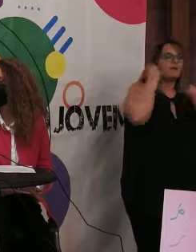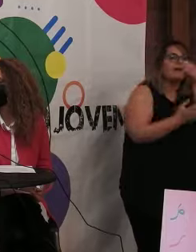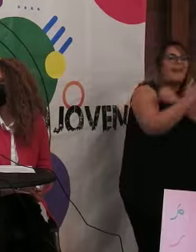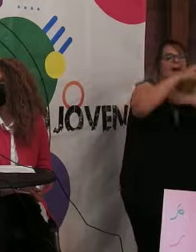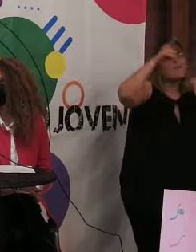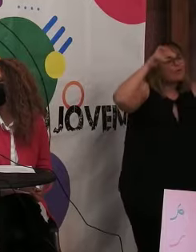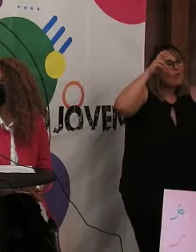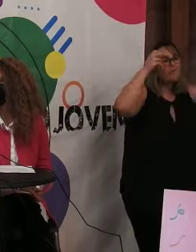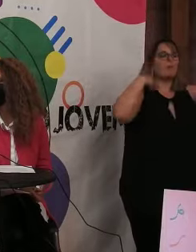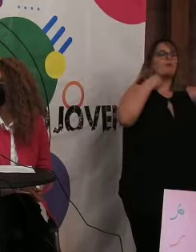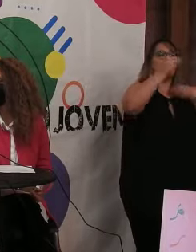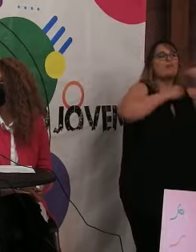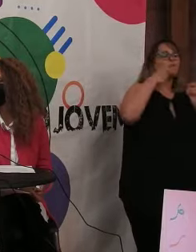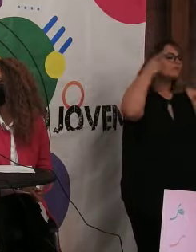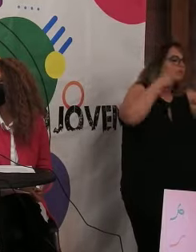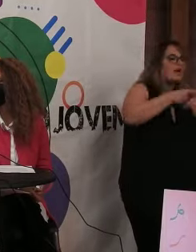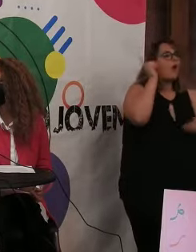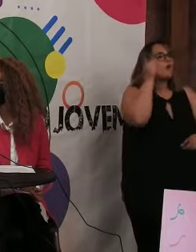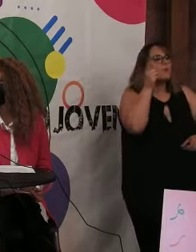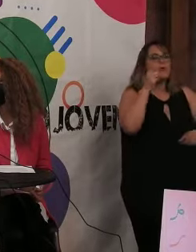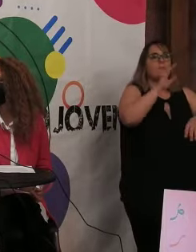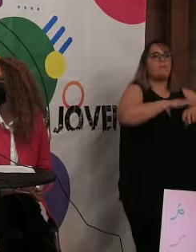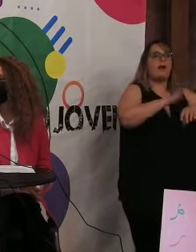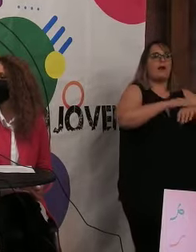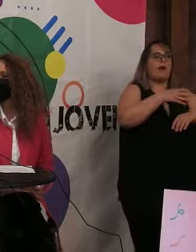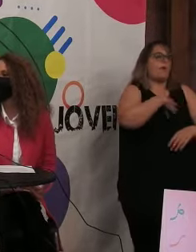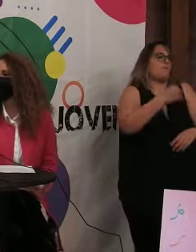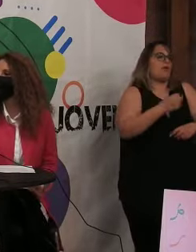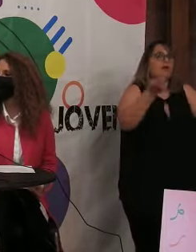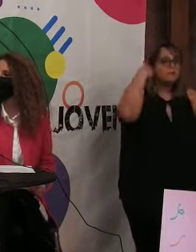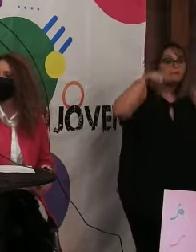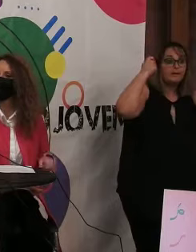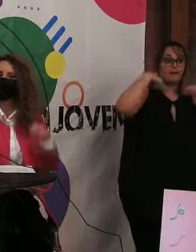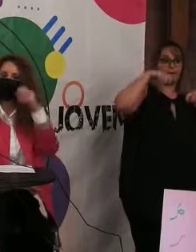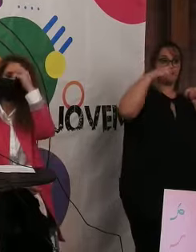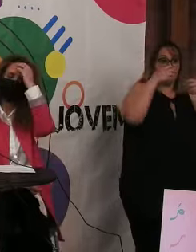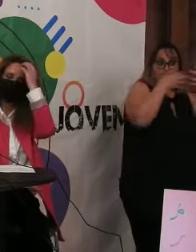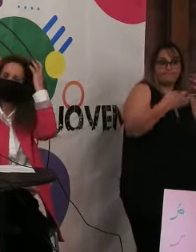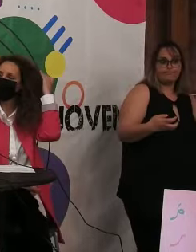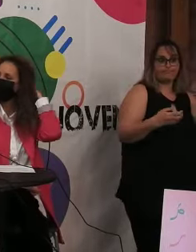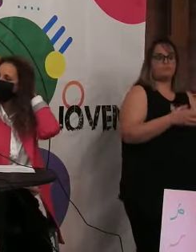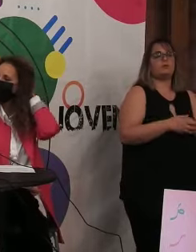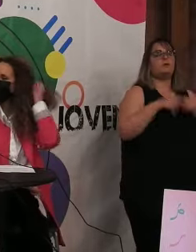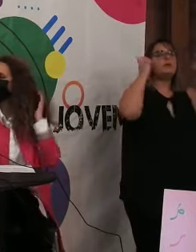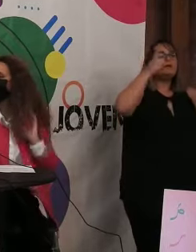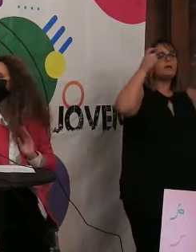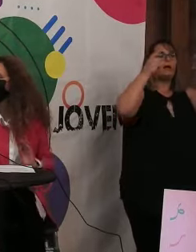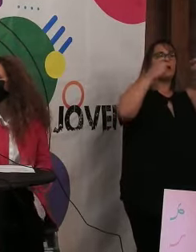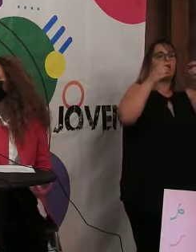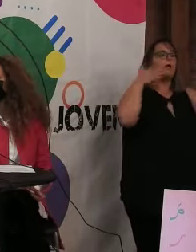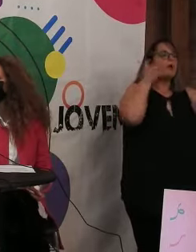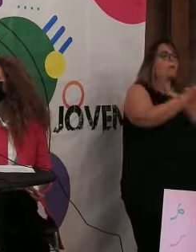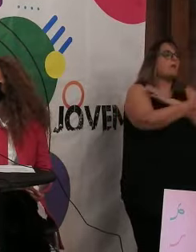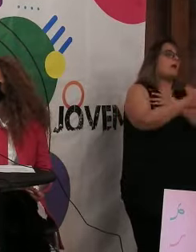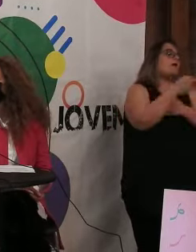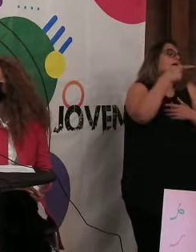de los móviles para poder ensayar el repertorio, pero intentaré explicarles también cómo es el proceso en